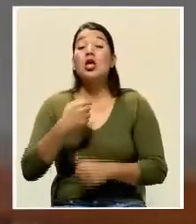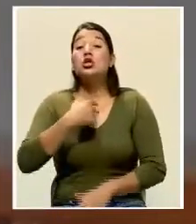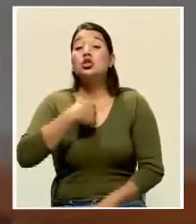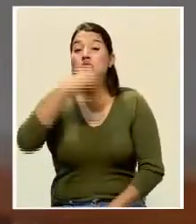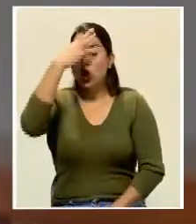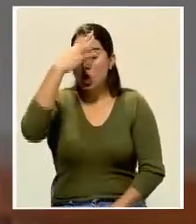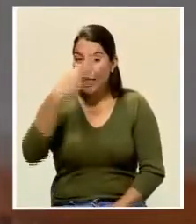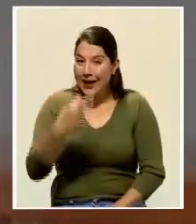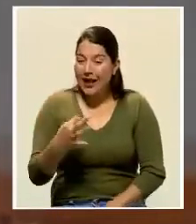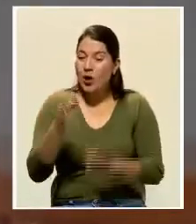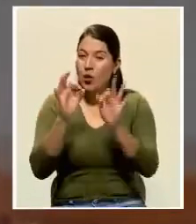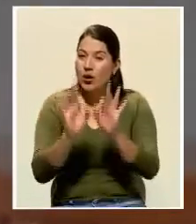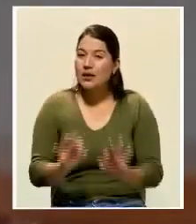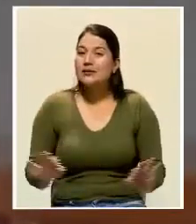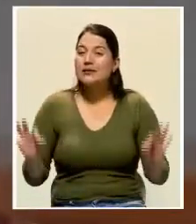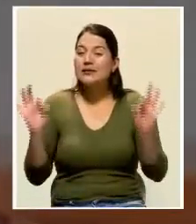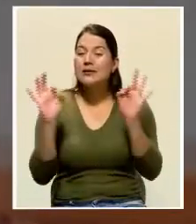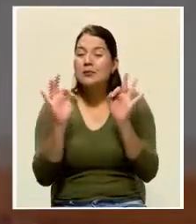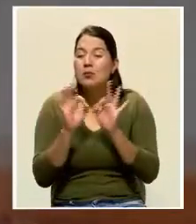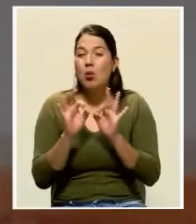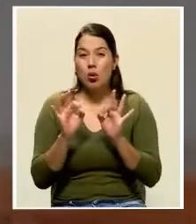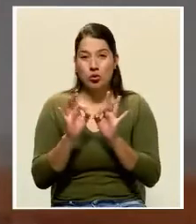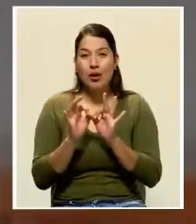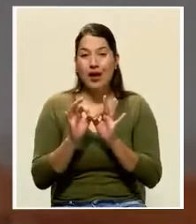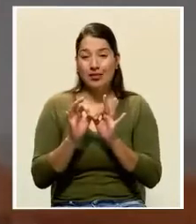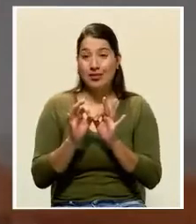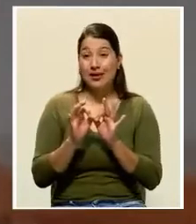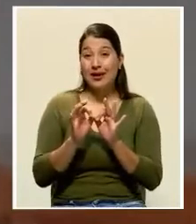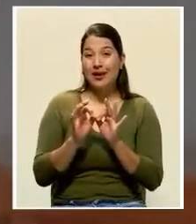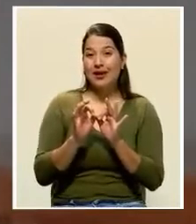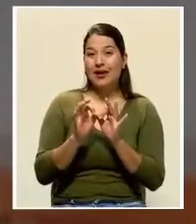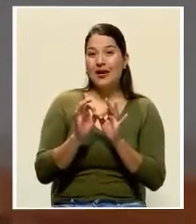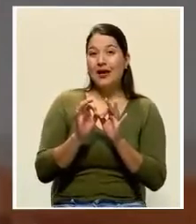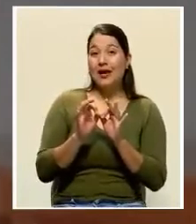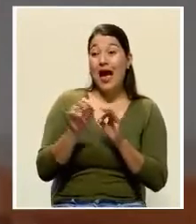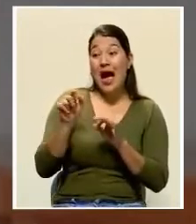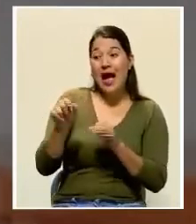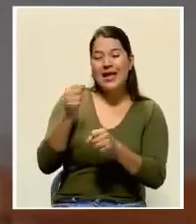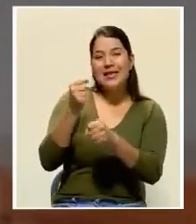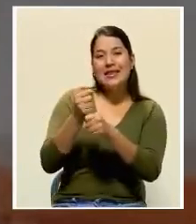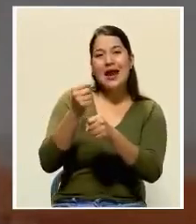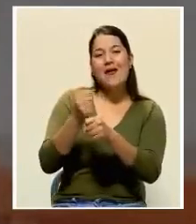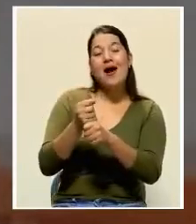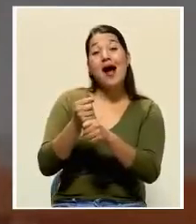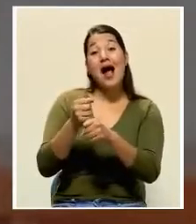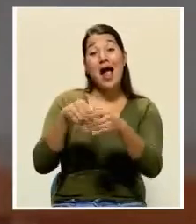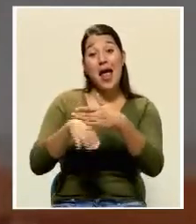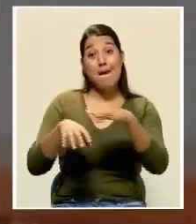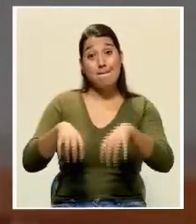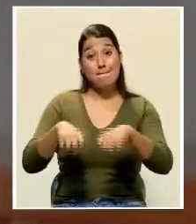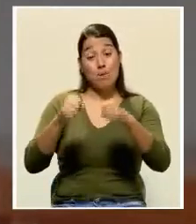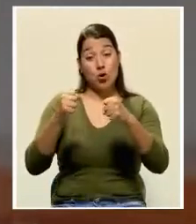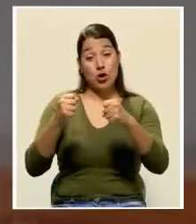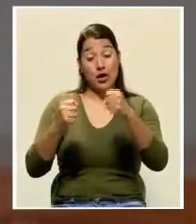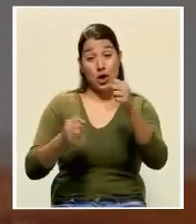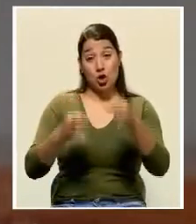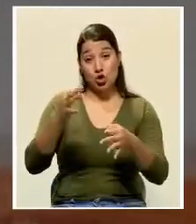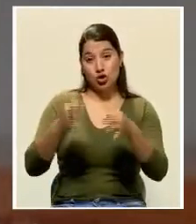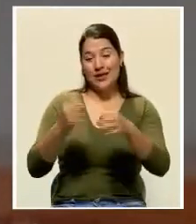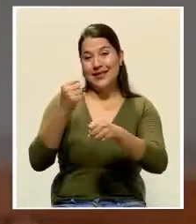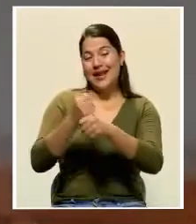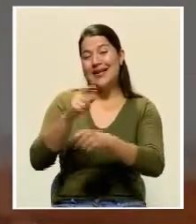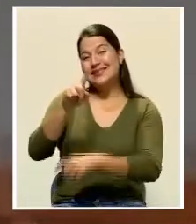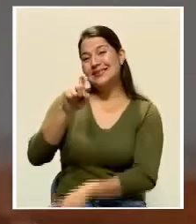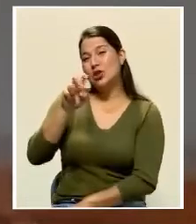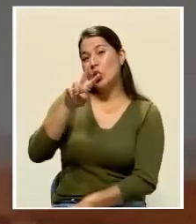Pública atiende a 127.000 personas y que esas 127.000 personas que atendieron, por